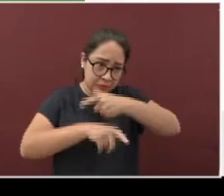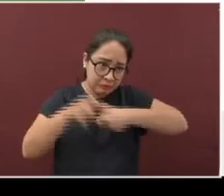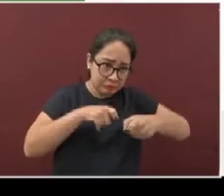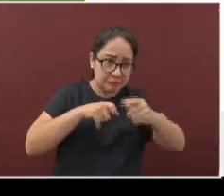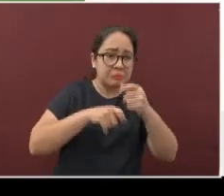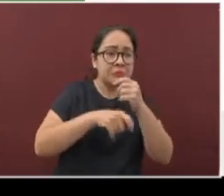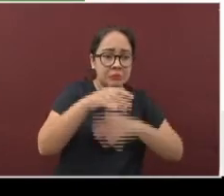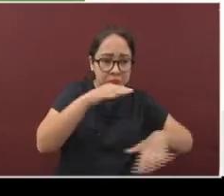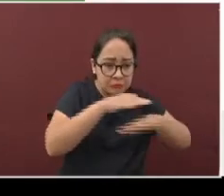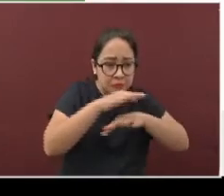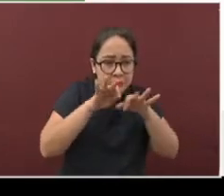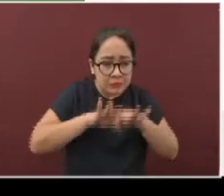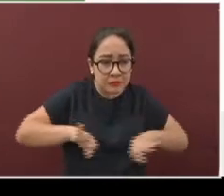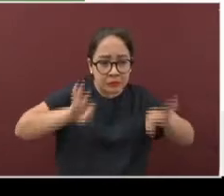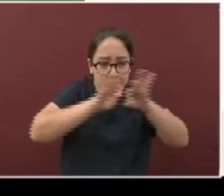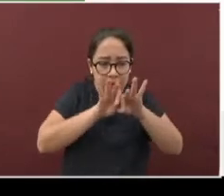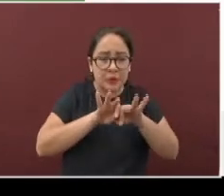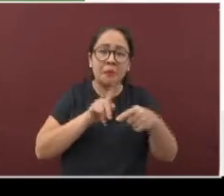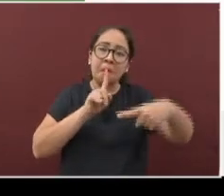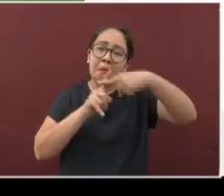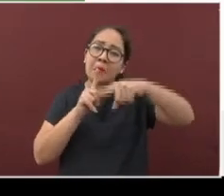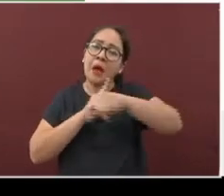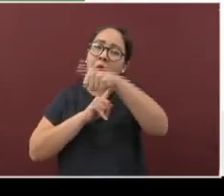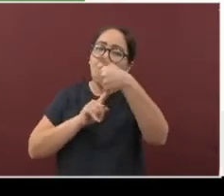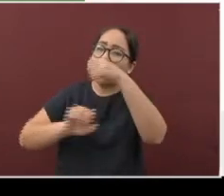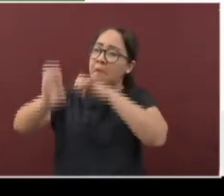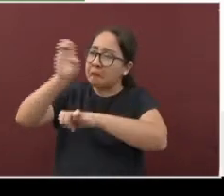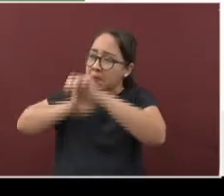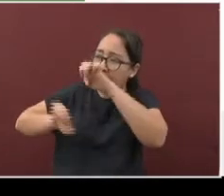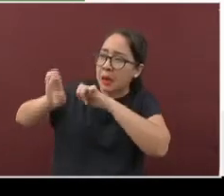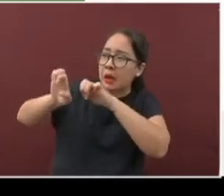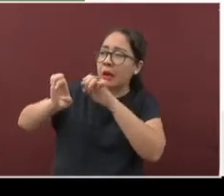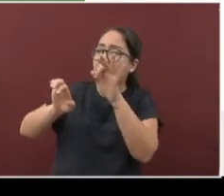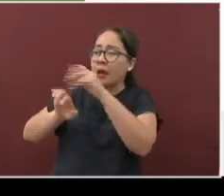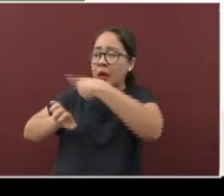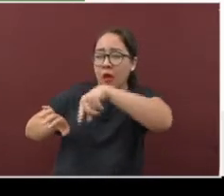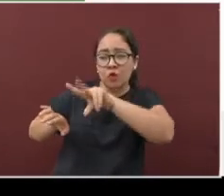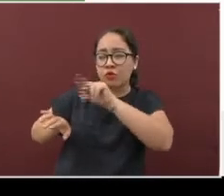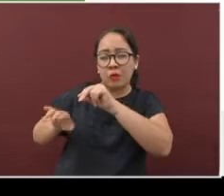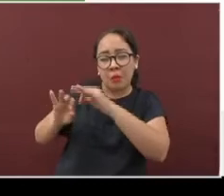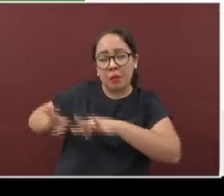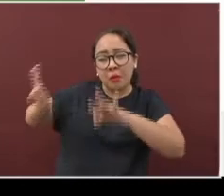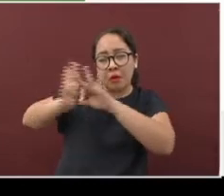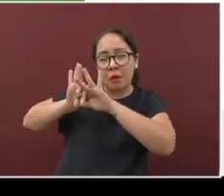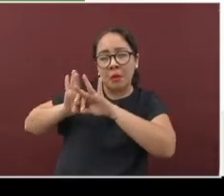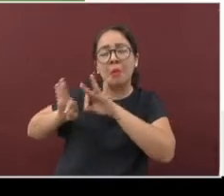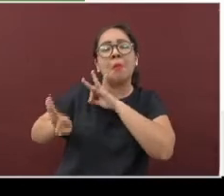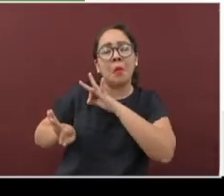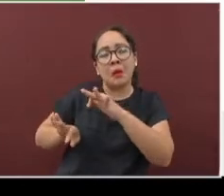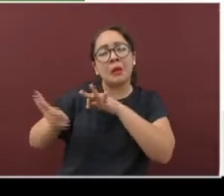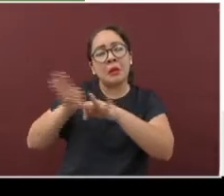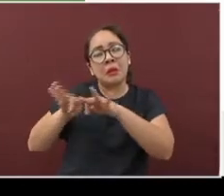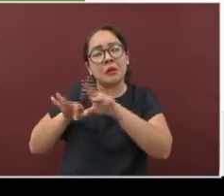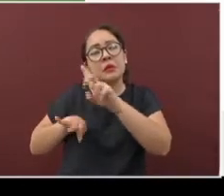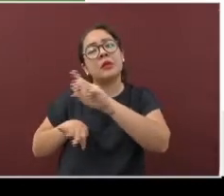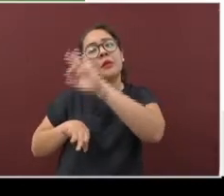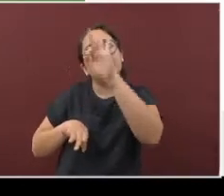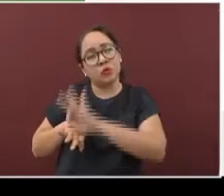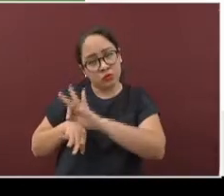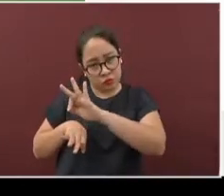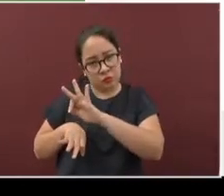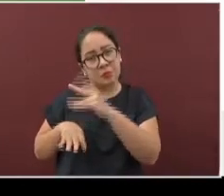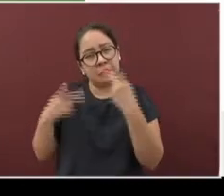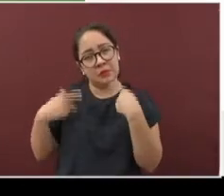esenciales, se permitirá que las empresas catalogadas como no esenciales trabajen con el 30%